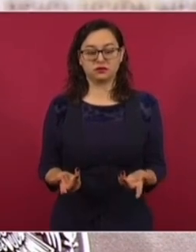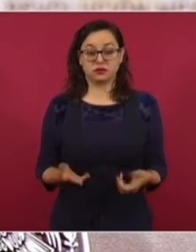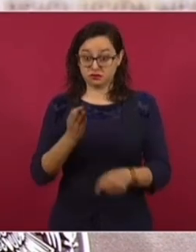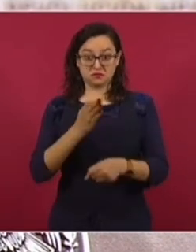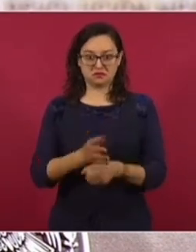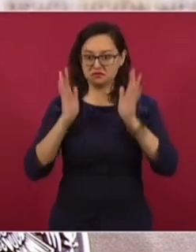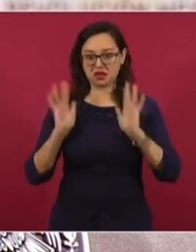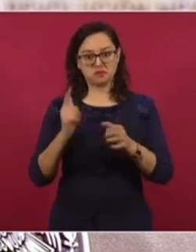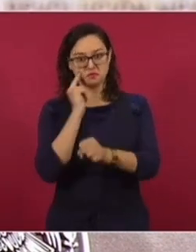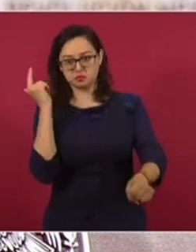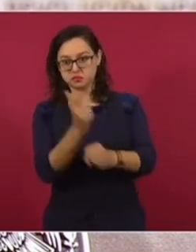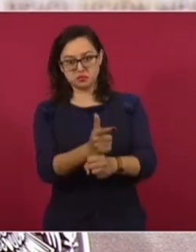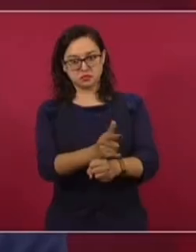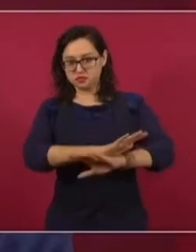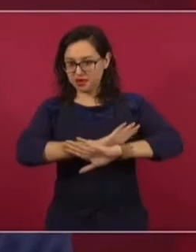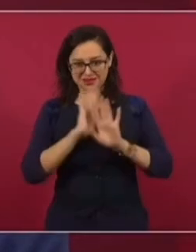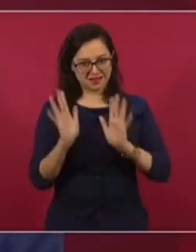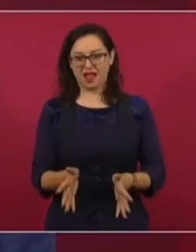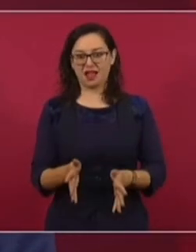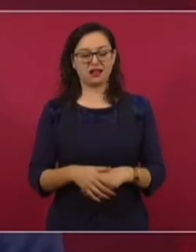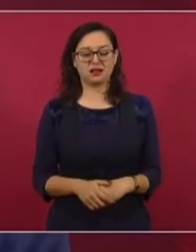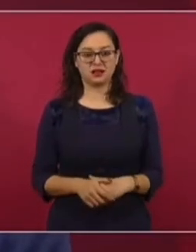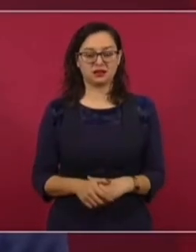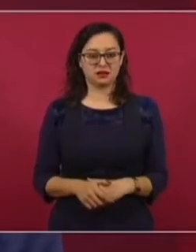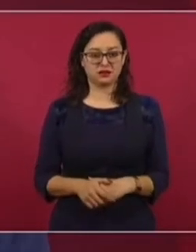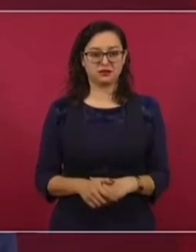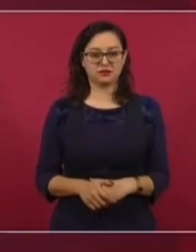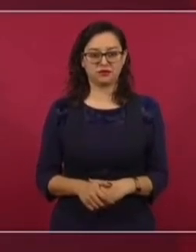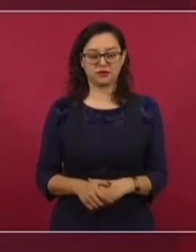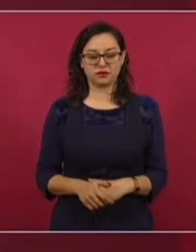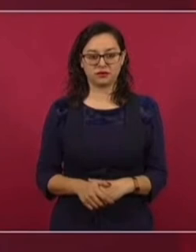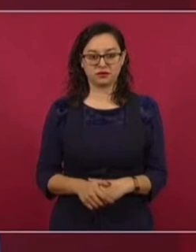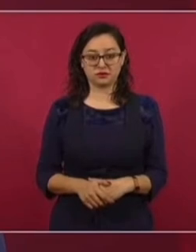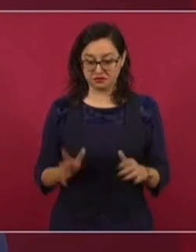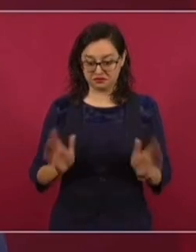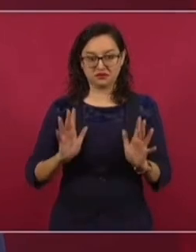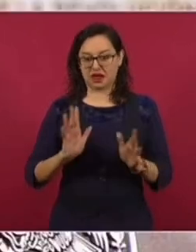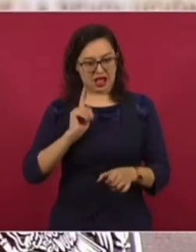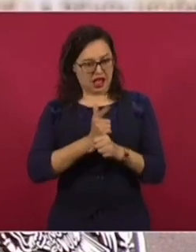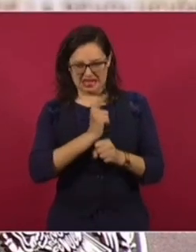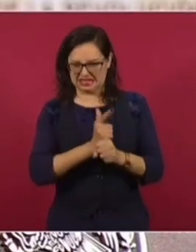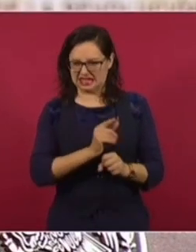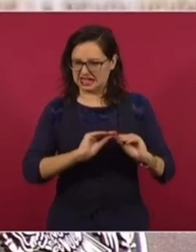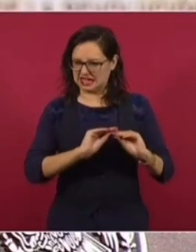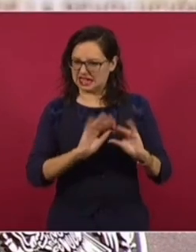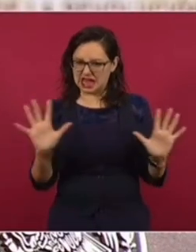máscara? Hablando en términos de minería. ¿Quiénes son los que muestran el cobre?